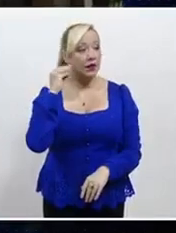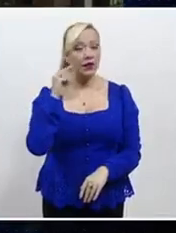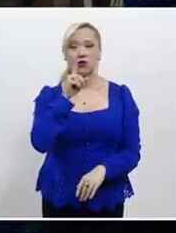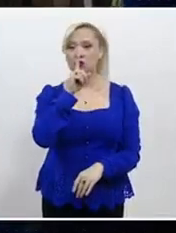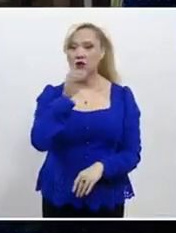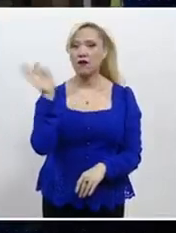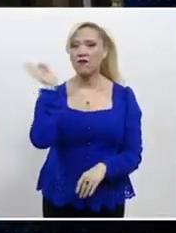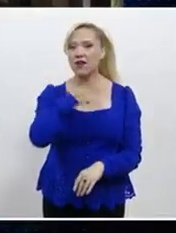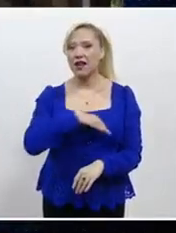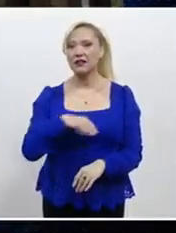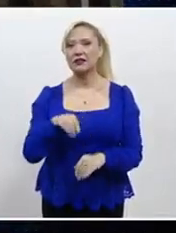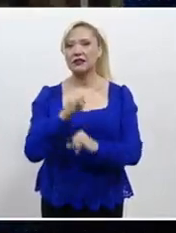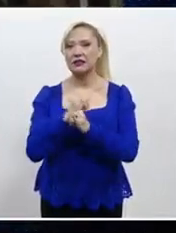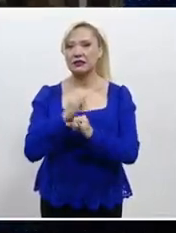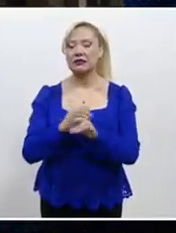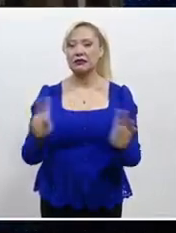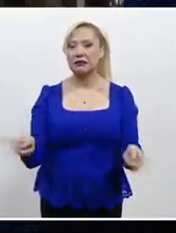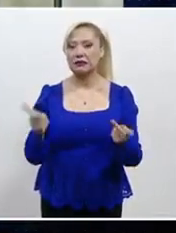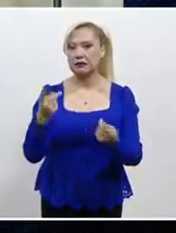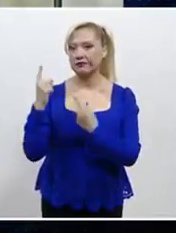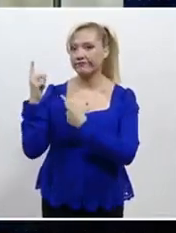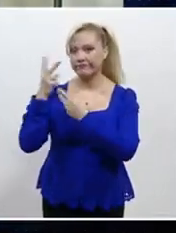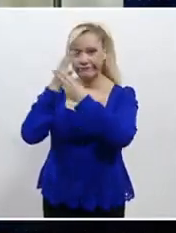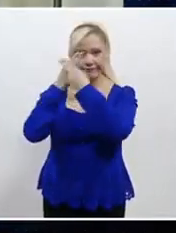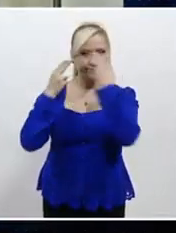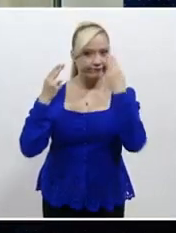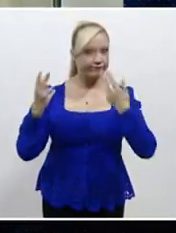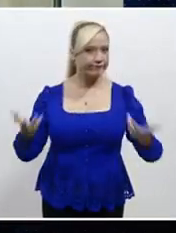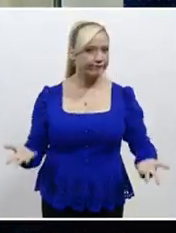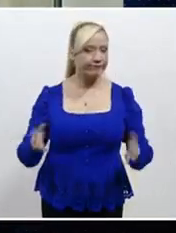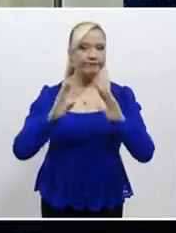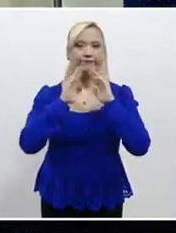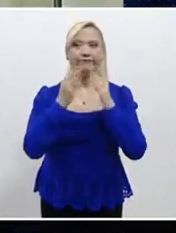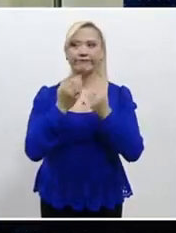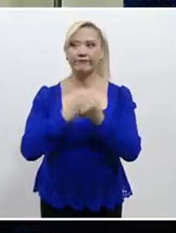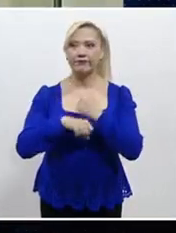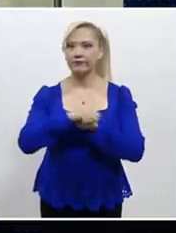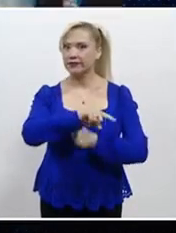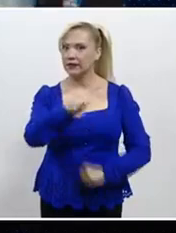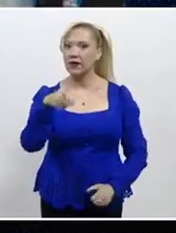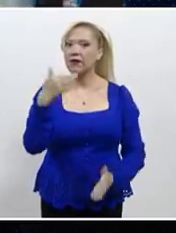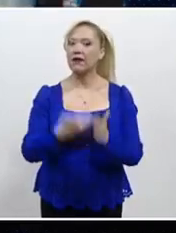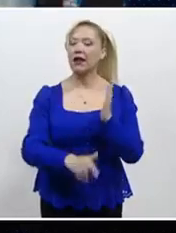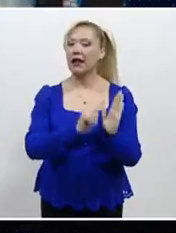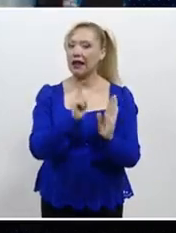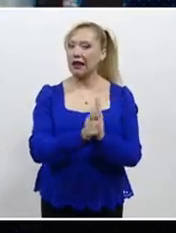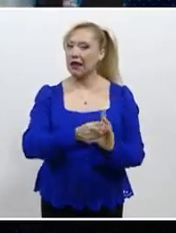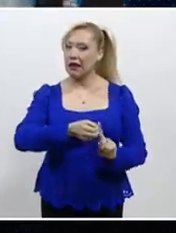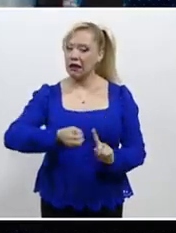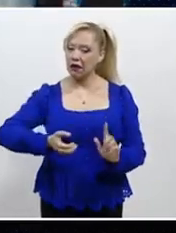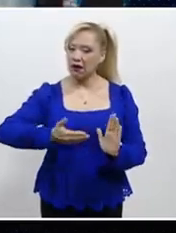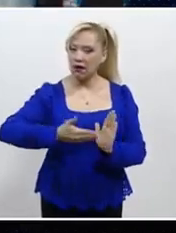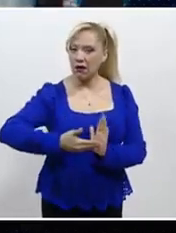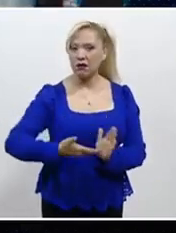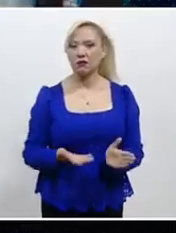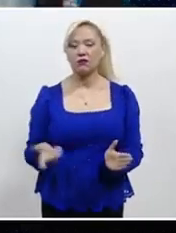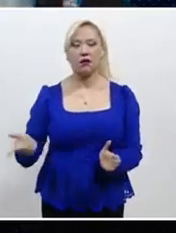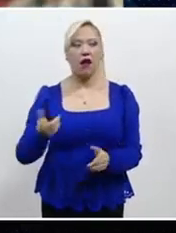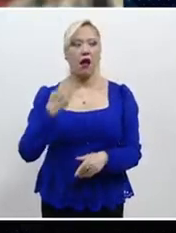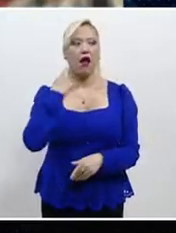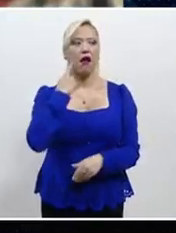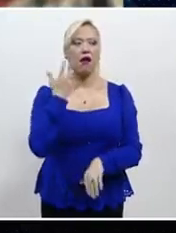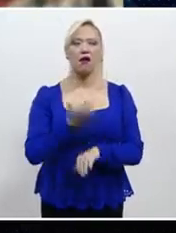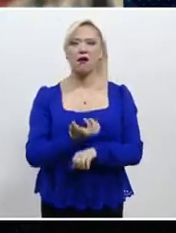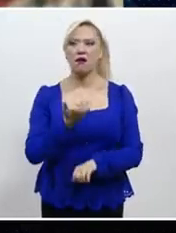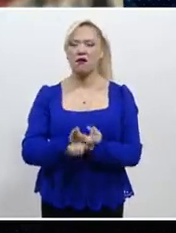falsificación y distribución de productos por medio de organizaciones criminales y falta de regulación. Según un reporte de la Representación Comercial de